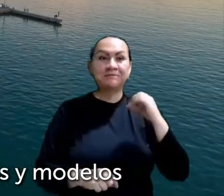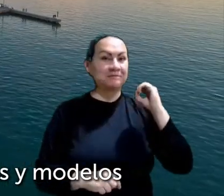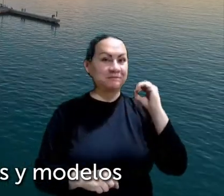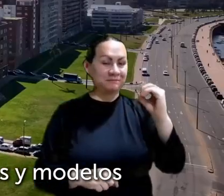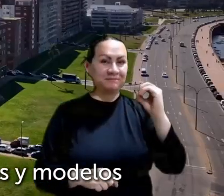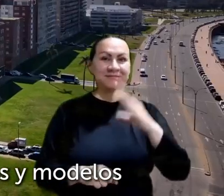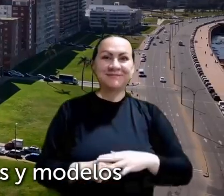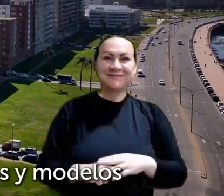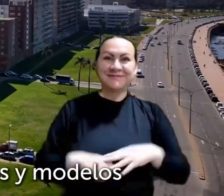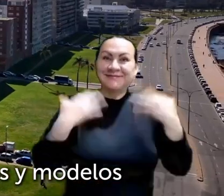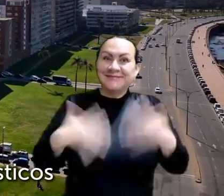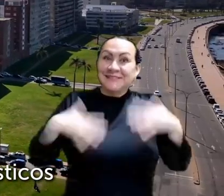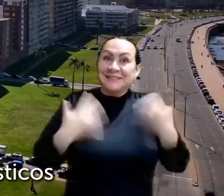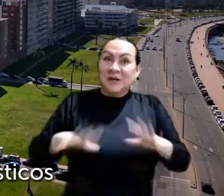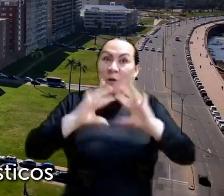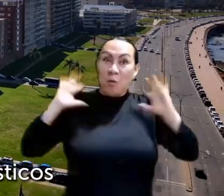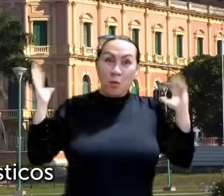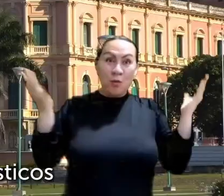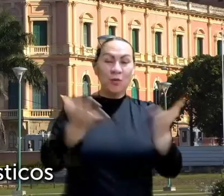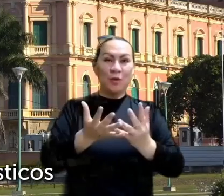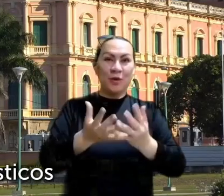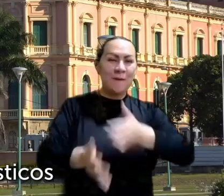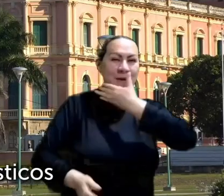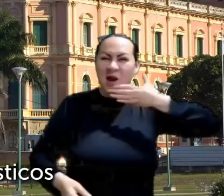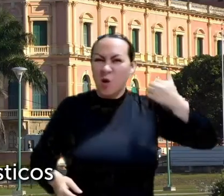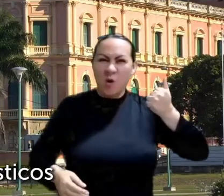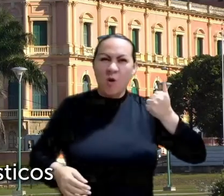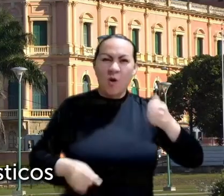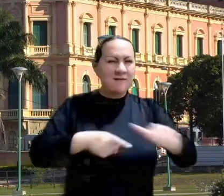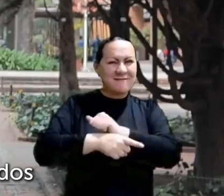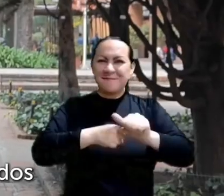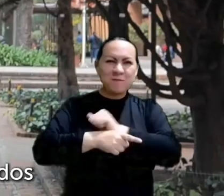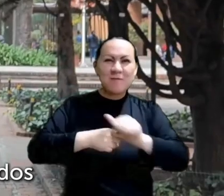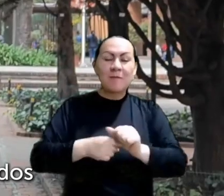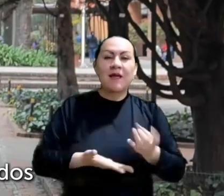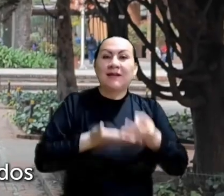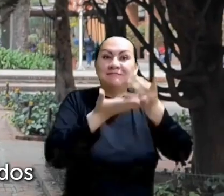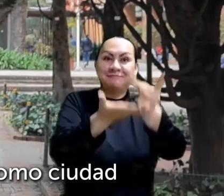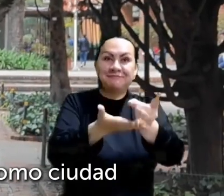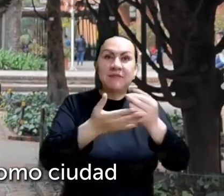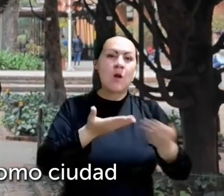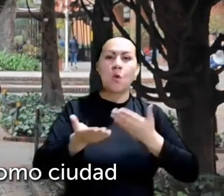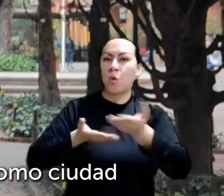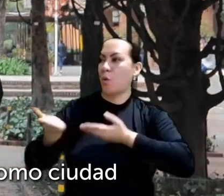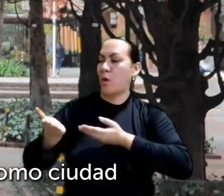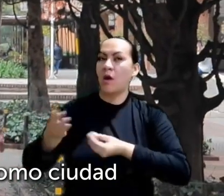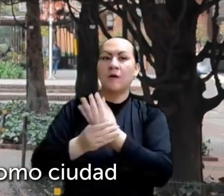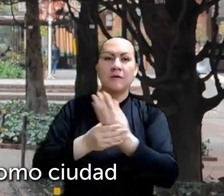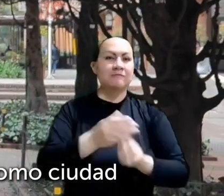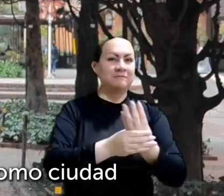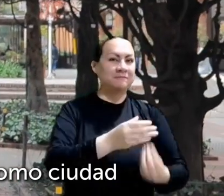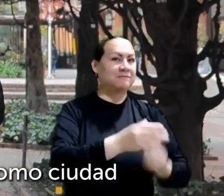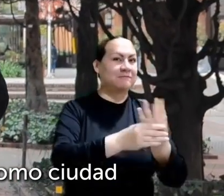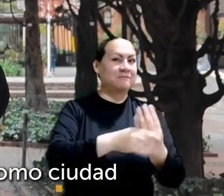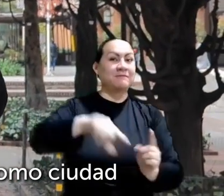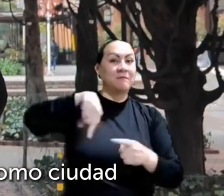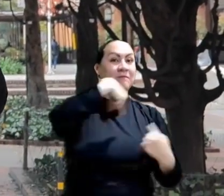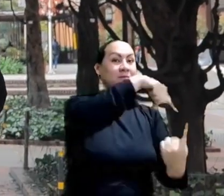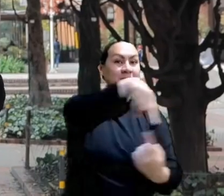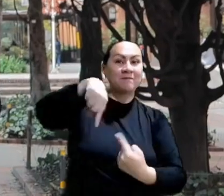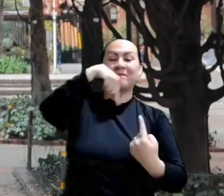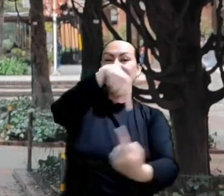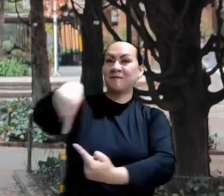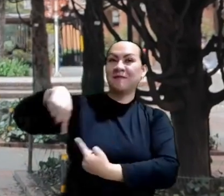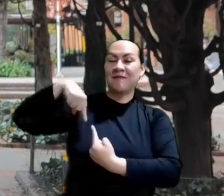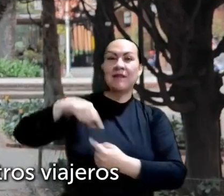mejores prácticas y modelos en servicios y productos turísticos. Cada más comprometidos a que Bogotá siga certificándose como ciudad